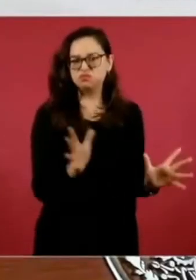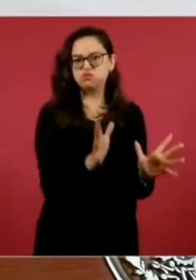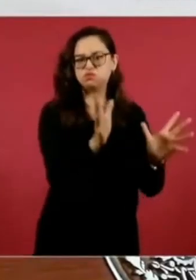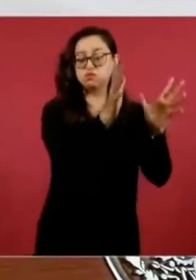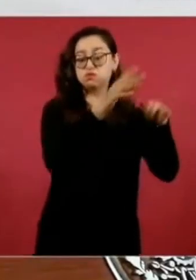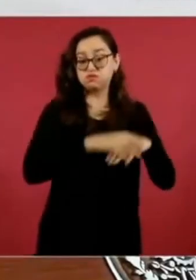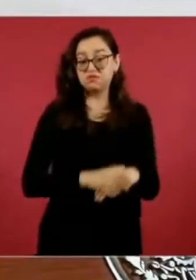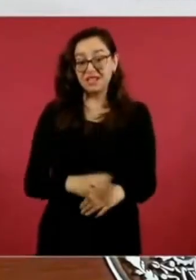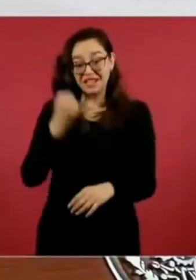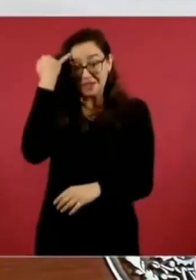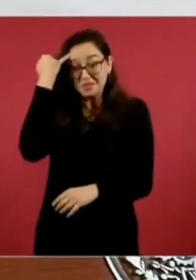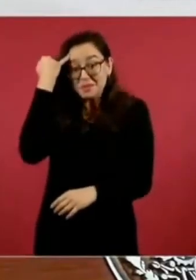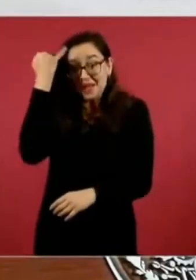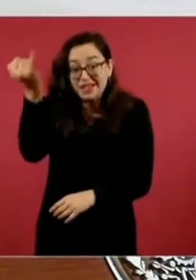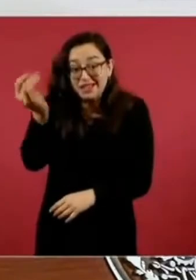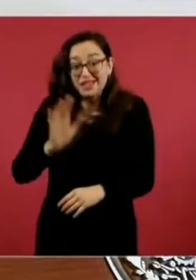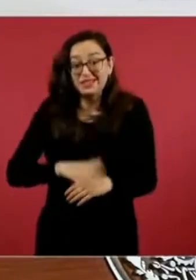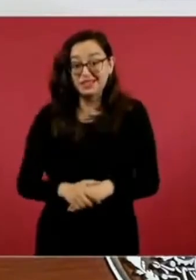Ya se tiene